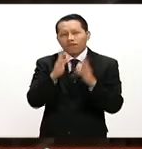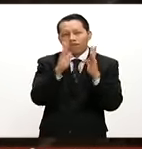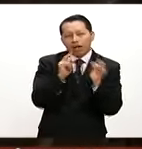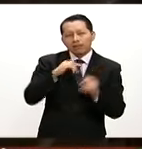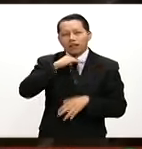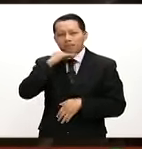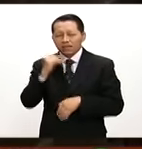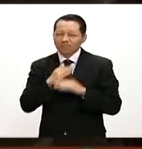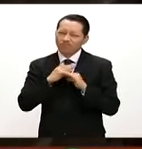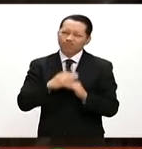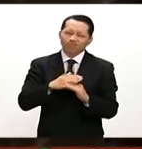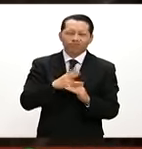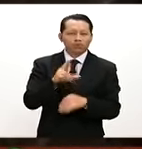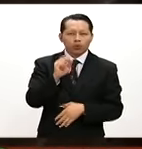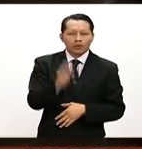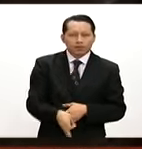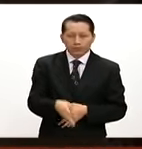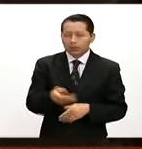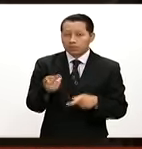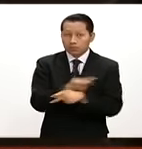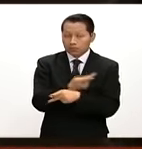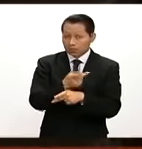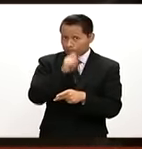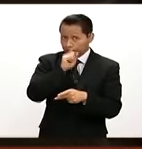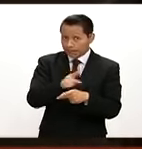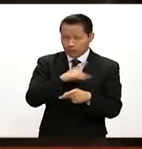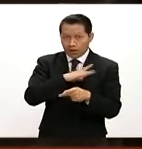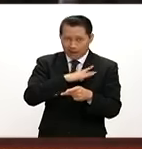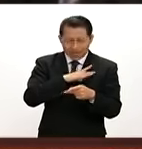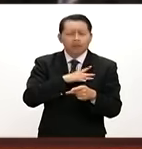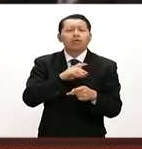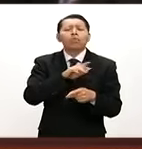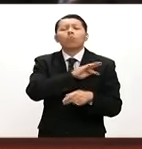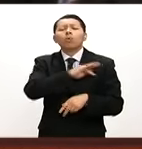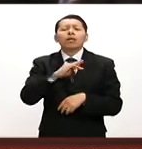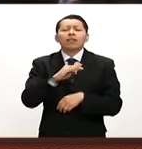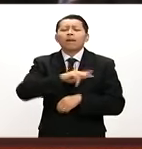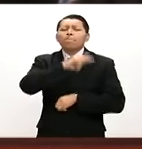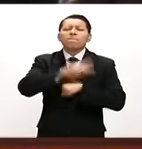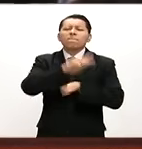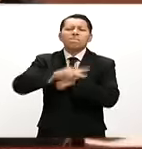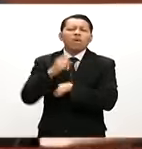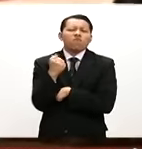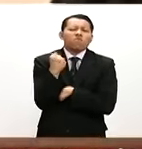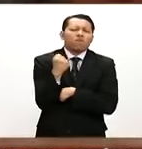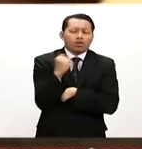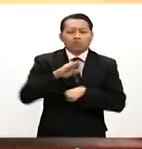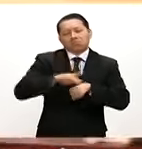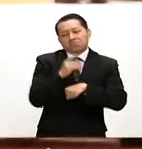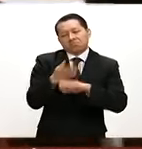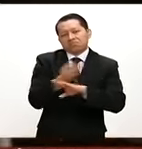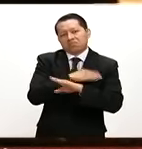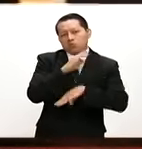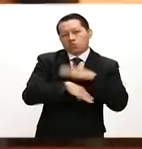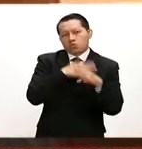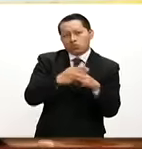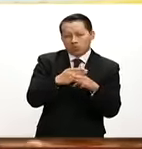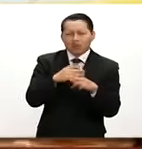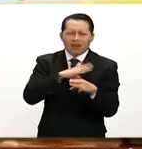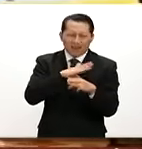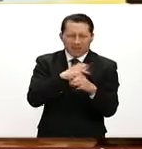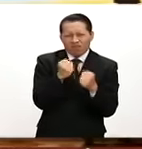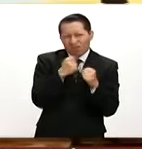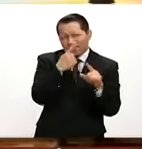Alemania, vale la pena destacar que dentro del reacomodo geopolítico de las nuevas potencias mundiales, después de pasar de un mundo bipolar, un mundo